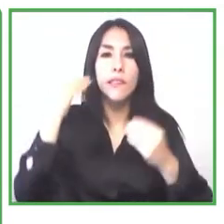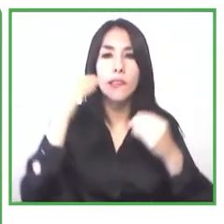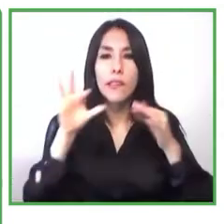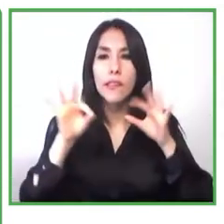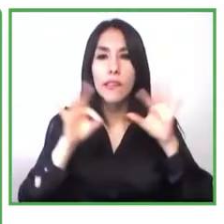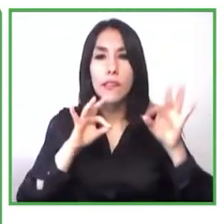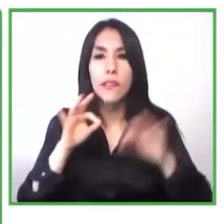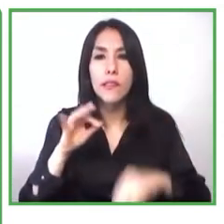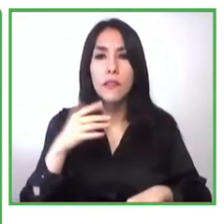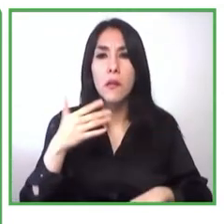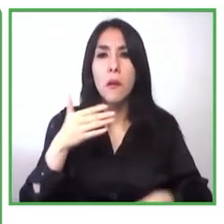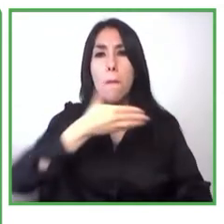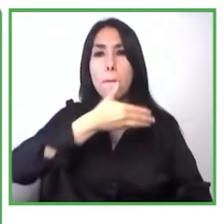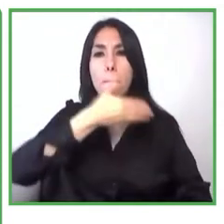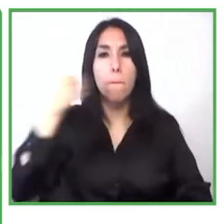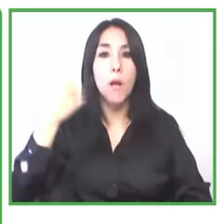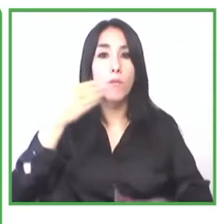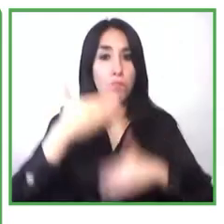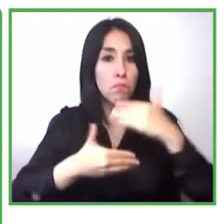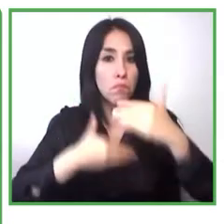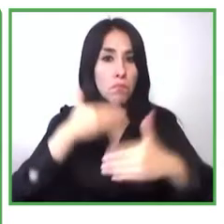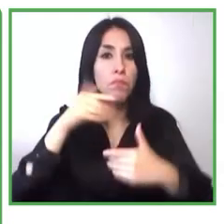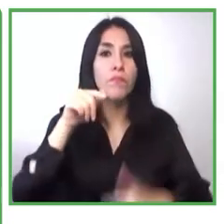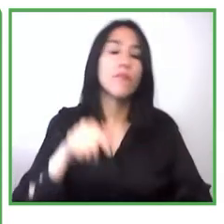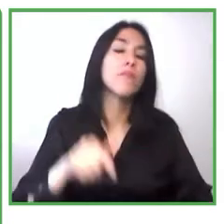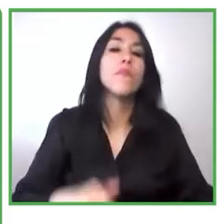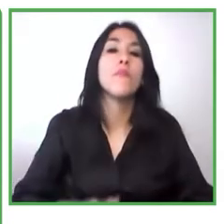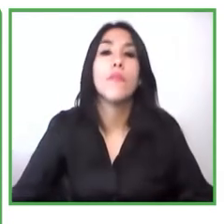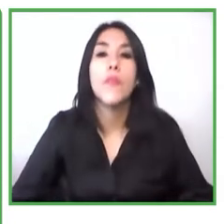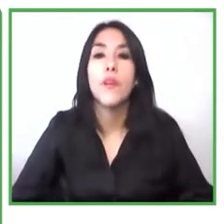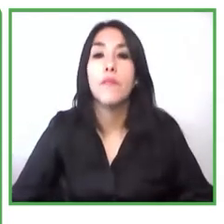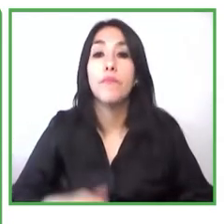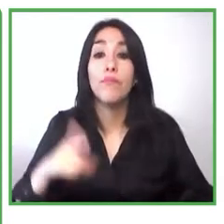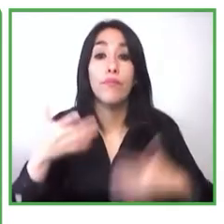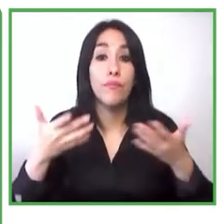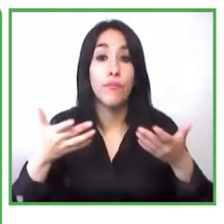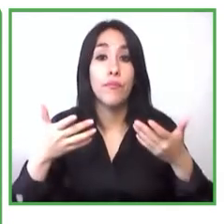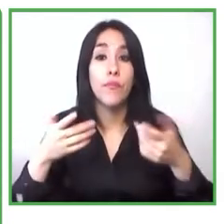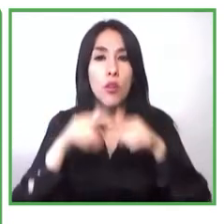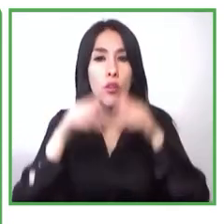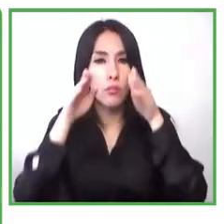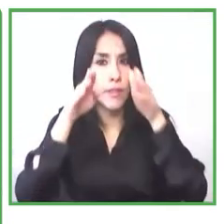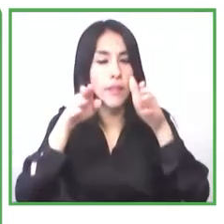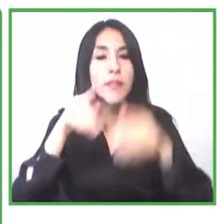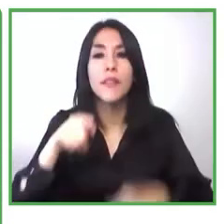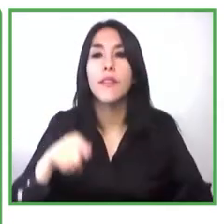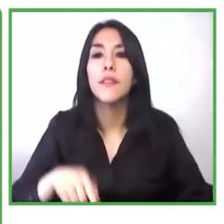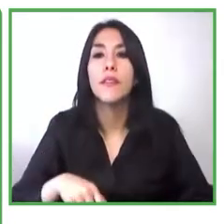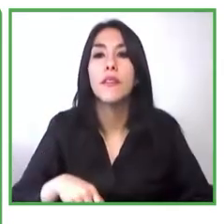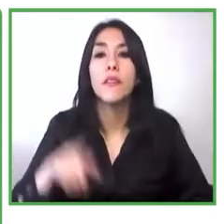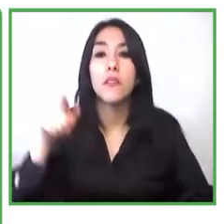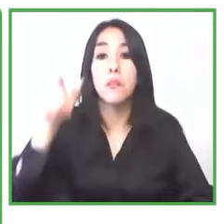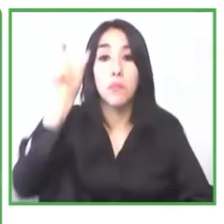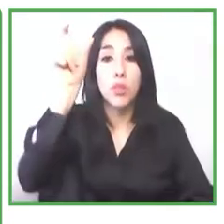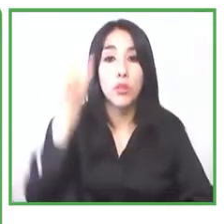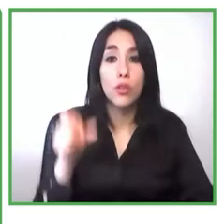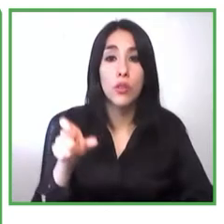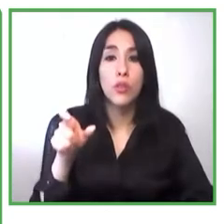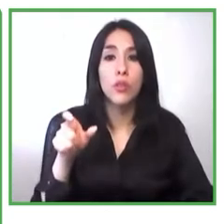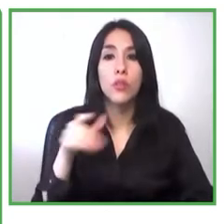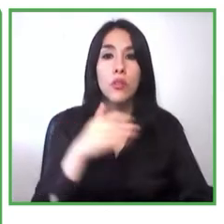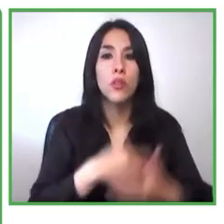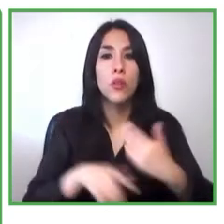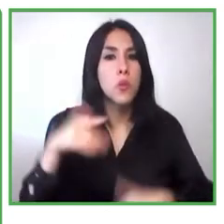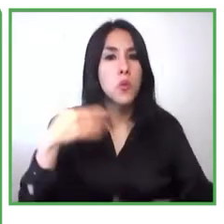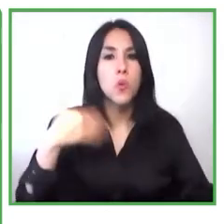oportunidad de negocio que tenía esa persona con discapacidad independientemente de su condición ese jurado tenía la